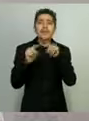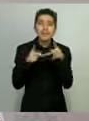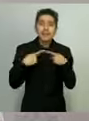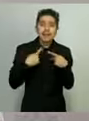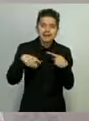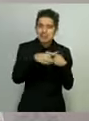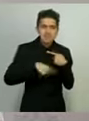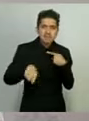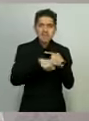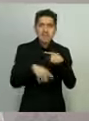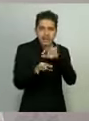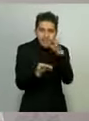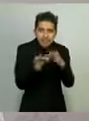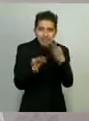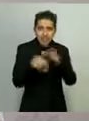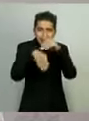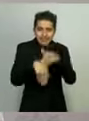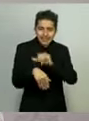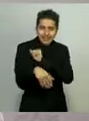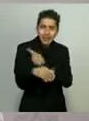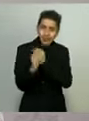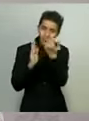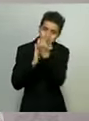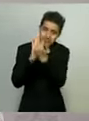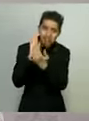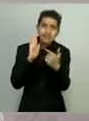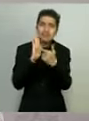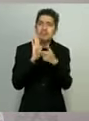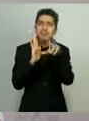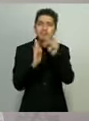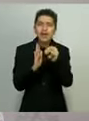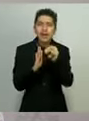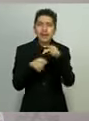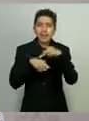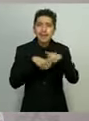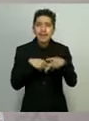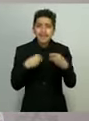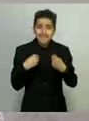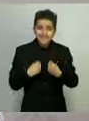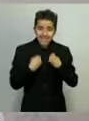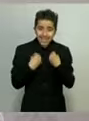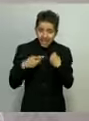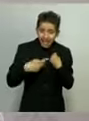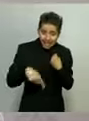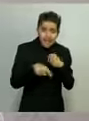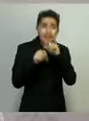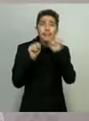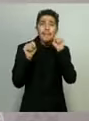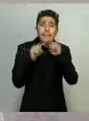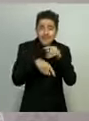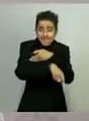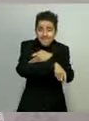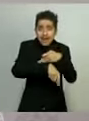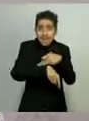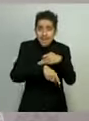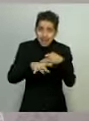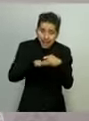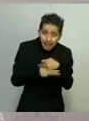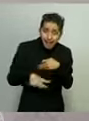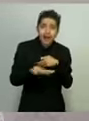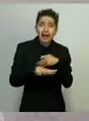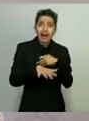no cumplen las medidas sanitarias, poniendo en riesgo su vida, la de sus familias completas,